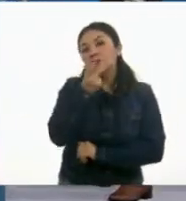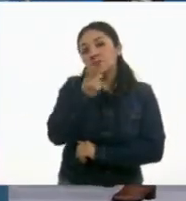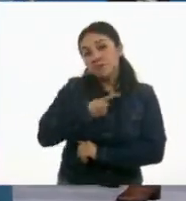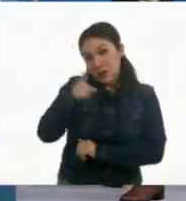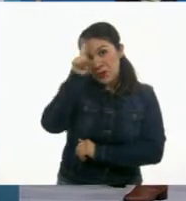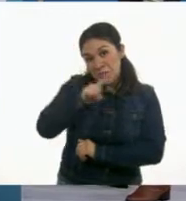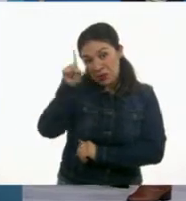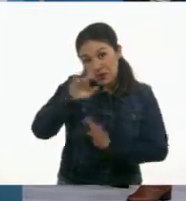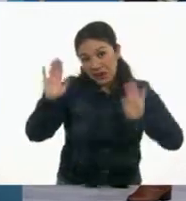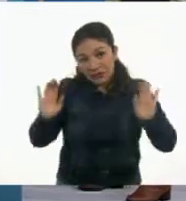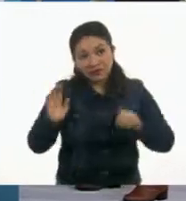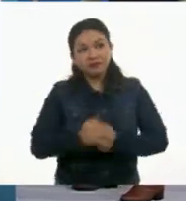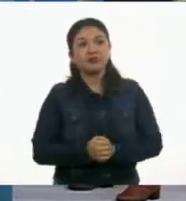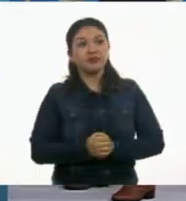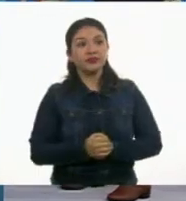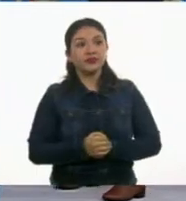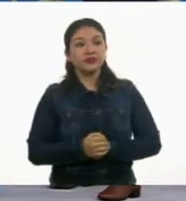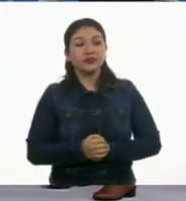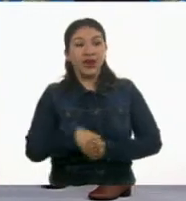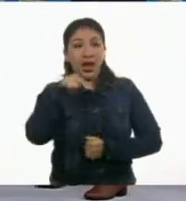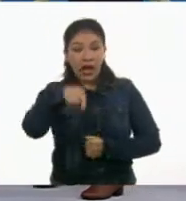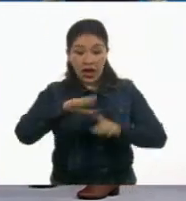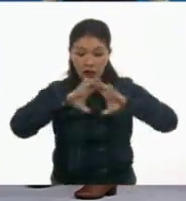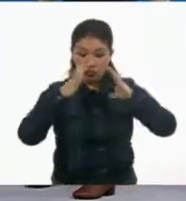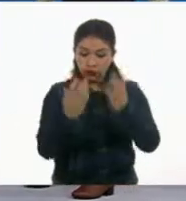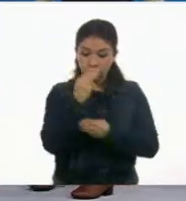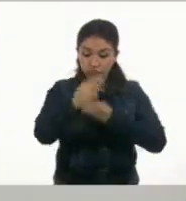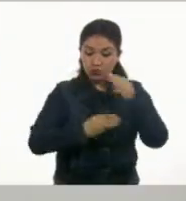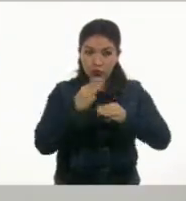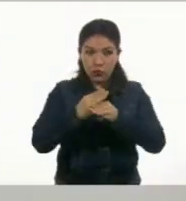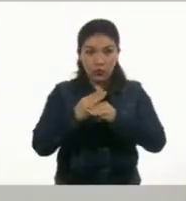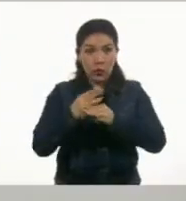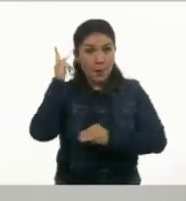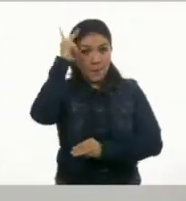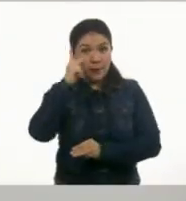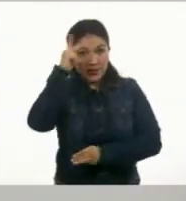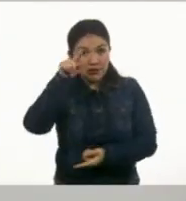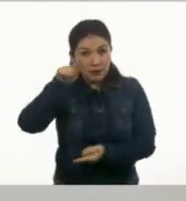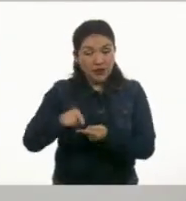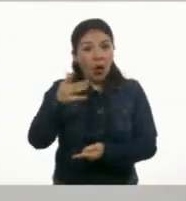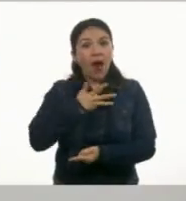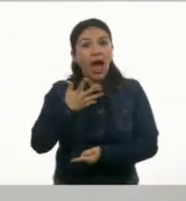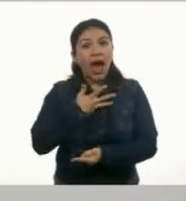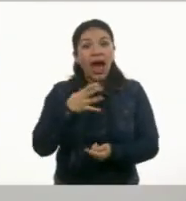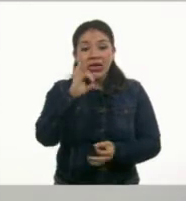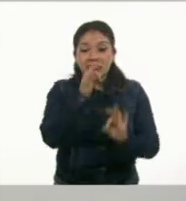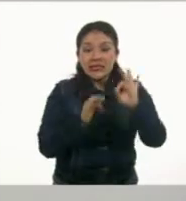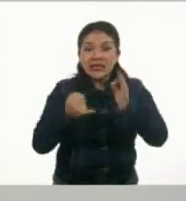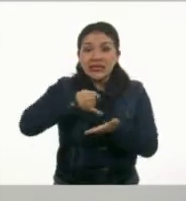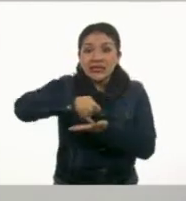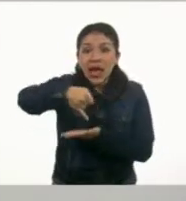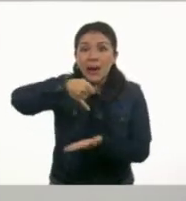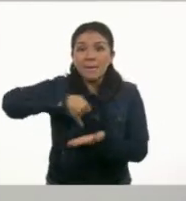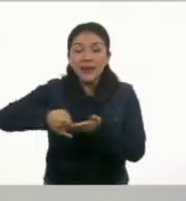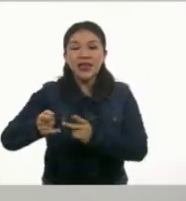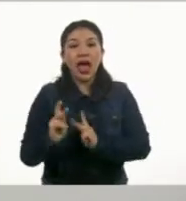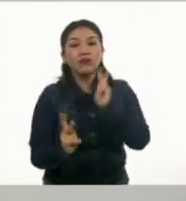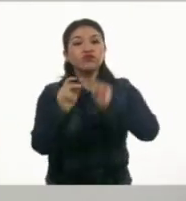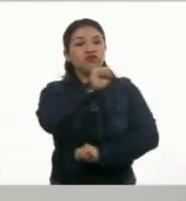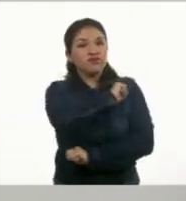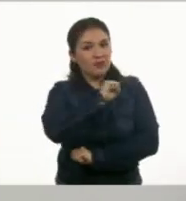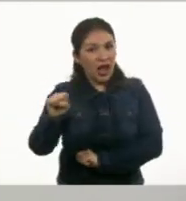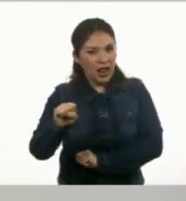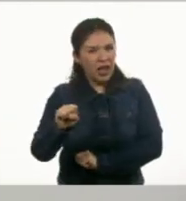planeta del principito había... Semillas de hierbas malas. Ah, ese sí, maestro, suena mucho mejor,